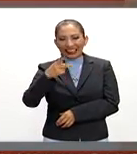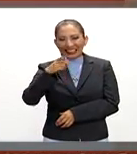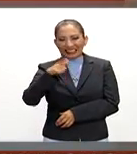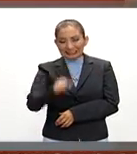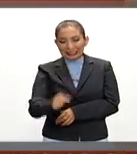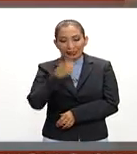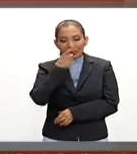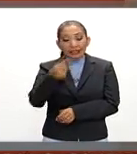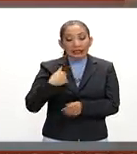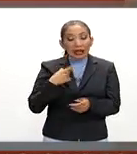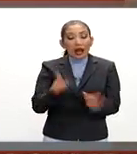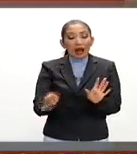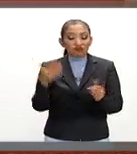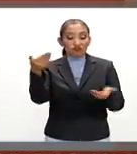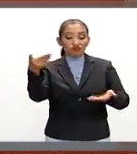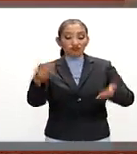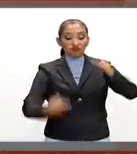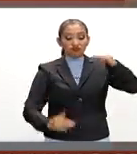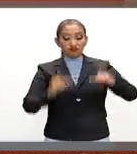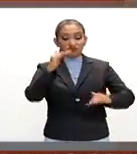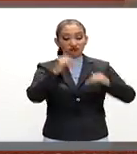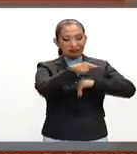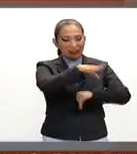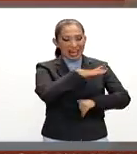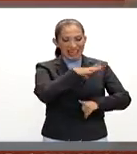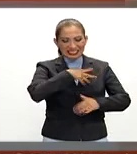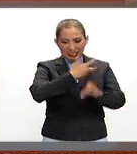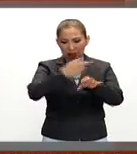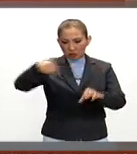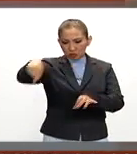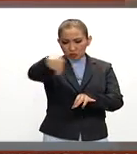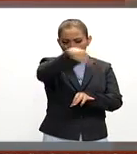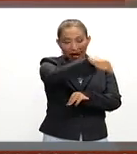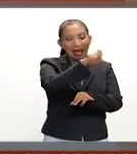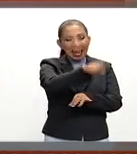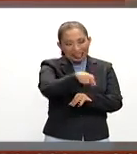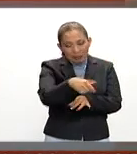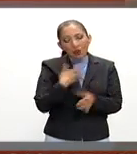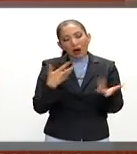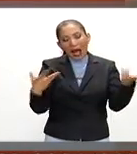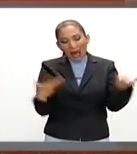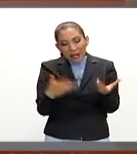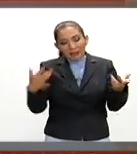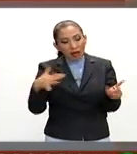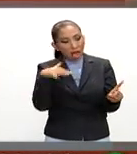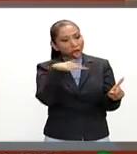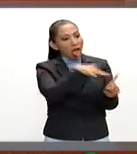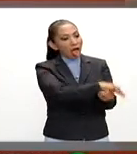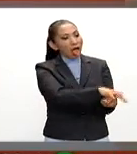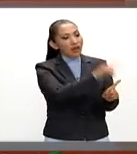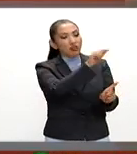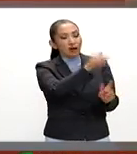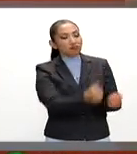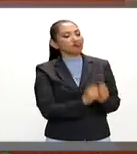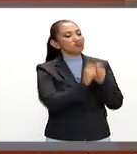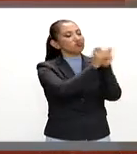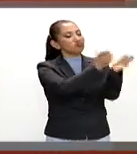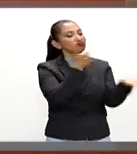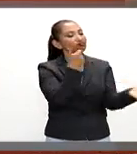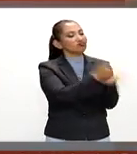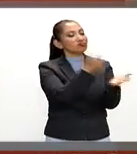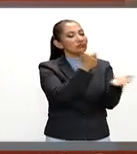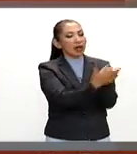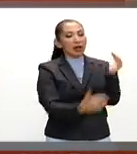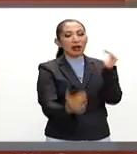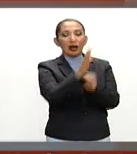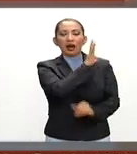interesante, que la desigualdad vivida en los Estados Unidos era lo que había provocado que gente como Trump hubiera incluso